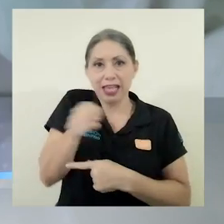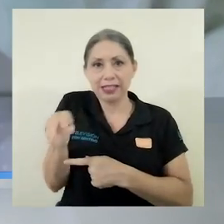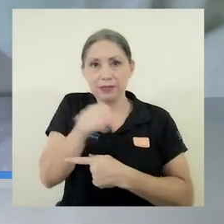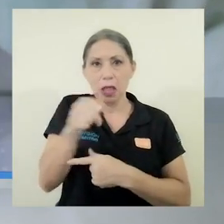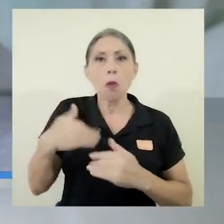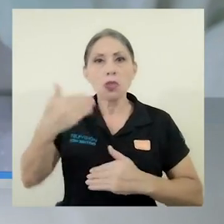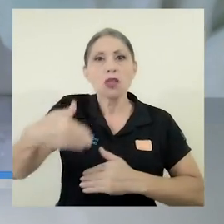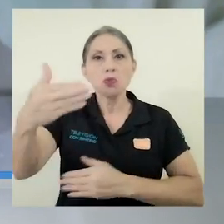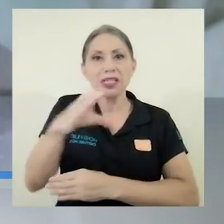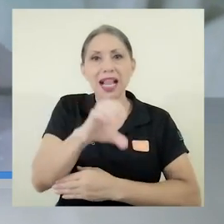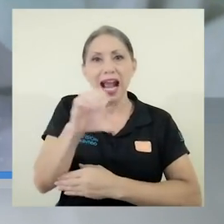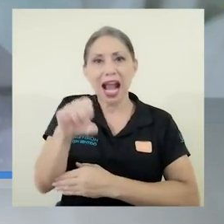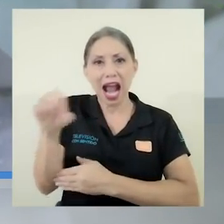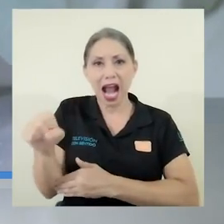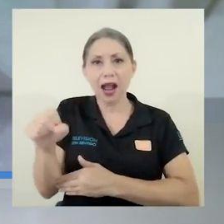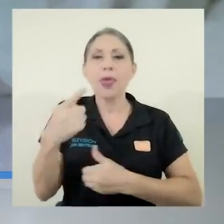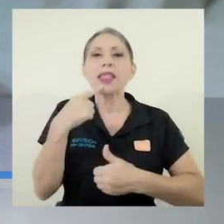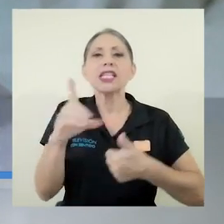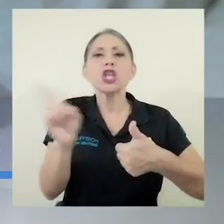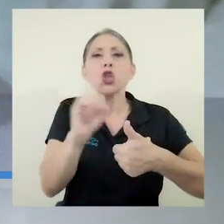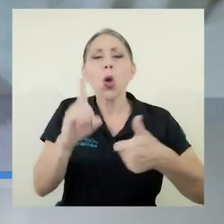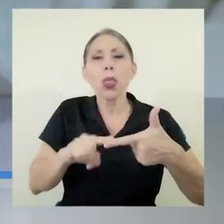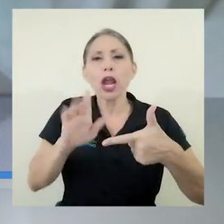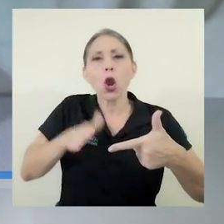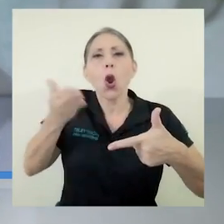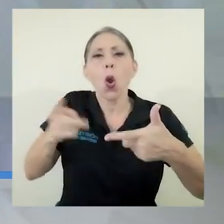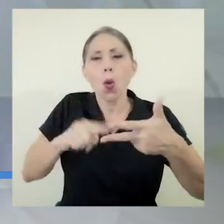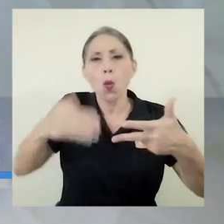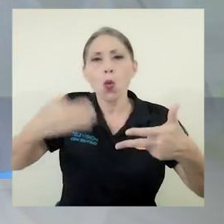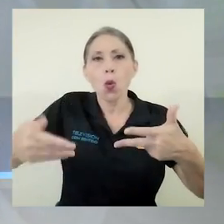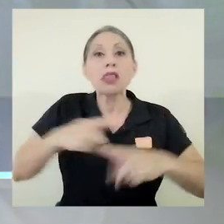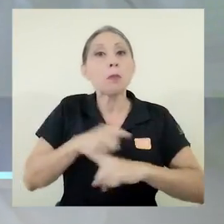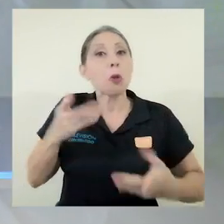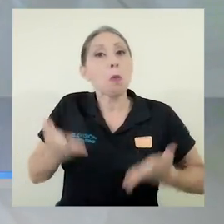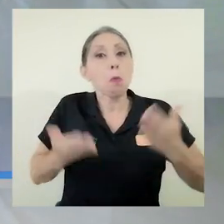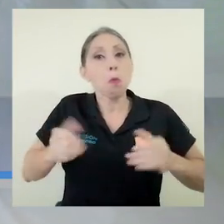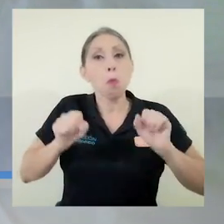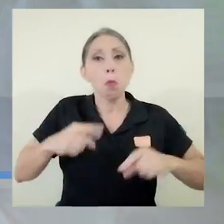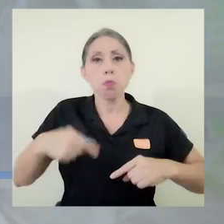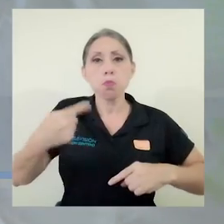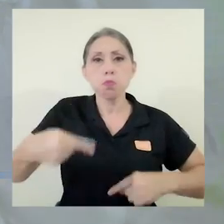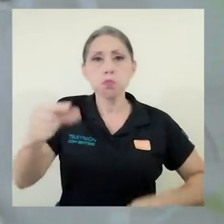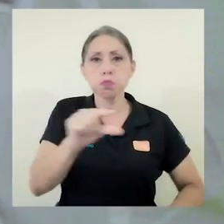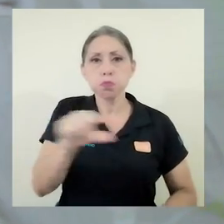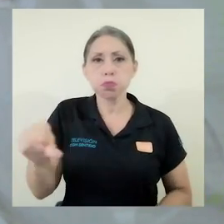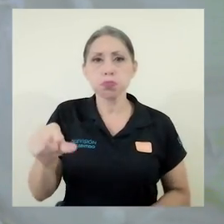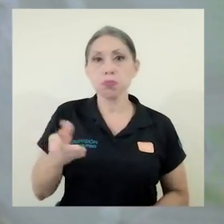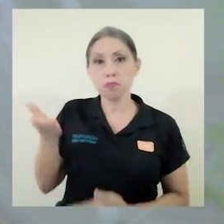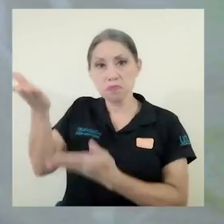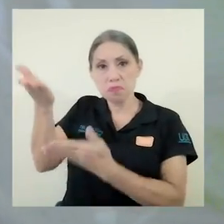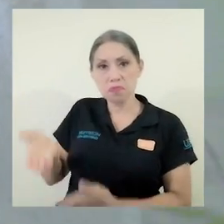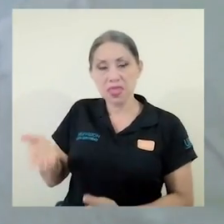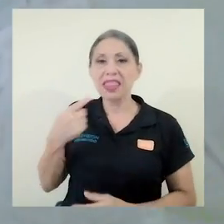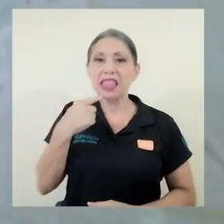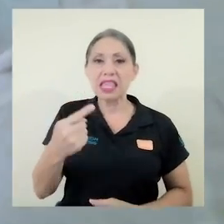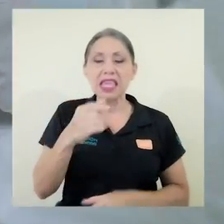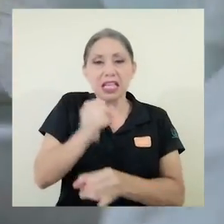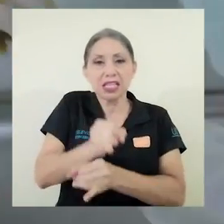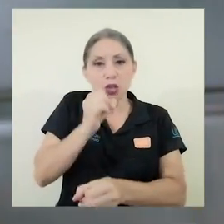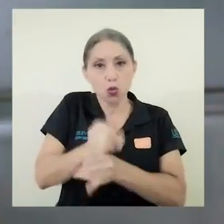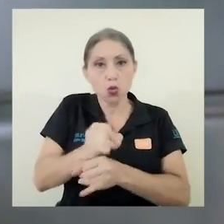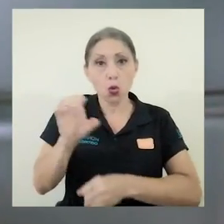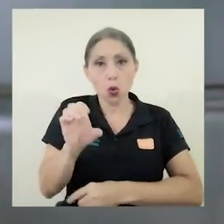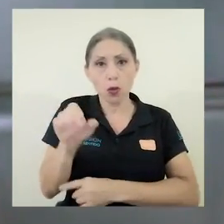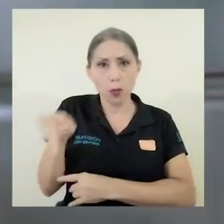dónde, cómo y cuándo, pero eso va ser probablemente estas próximas semanas. Alapé recalcó que el